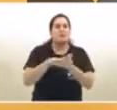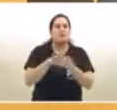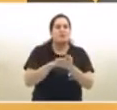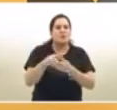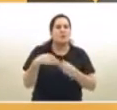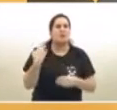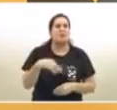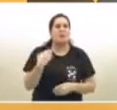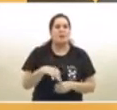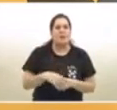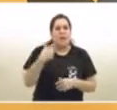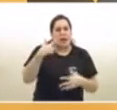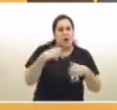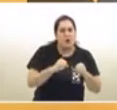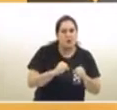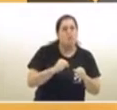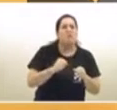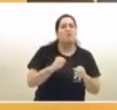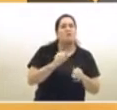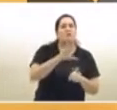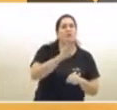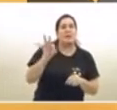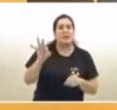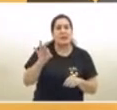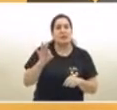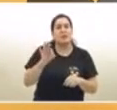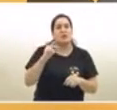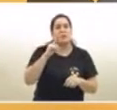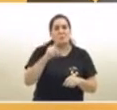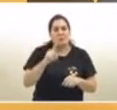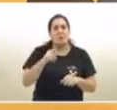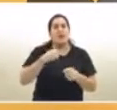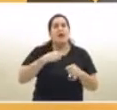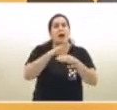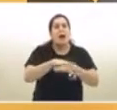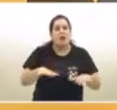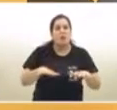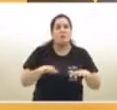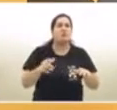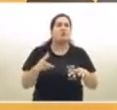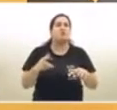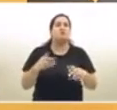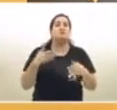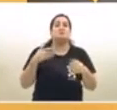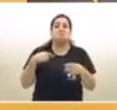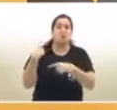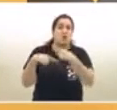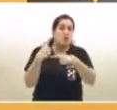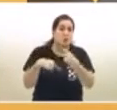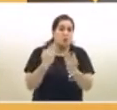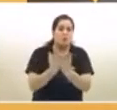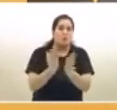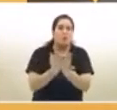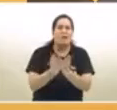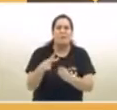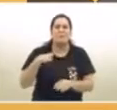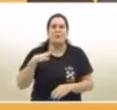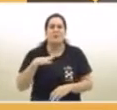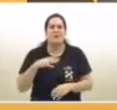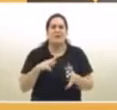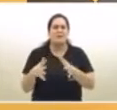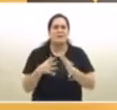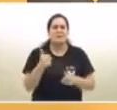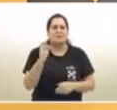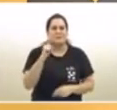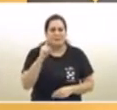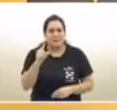ciudad, identificamos un grupo de alrededor de 6.000 con los cuales perdimos el contacto con la escuela. Y es un tema que va mucho más allá, es mucho más profundo